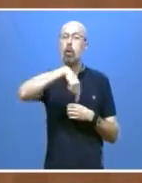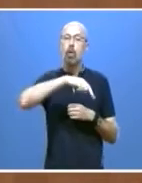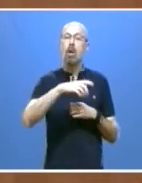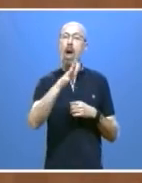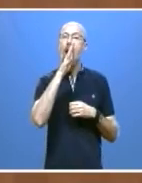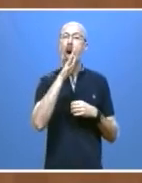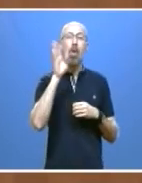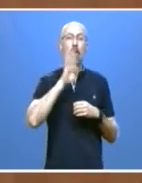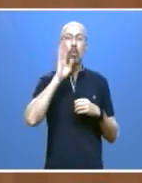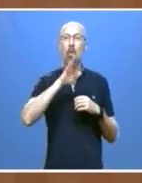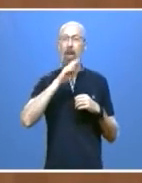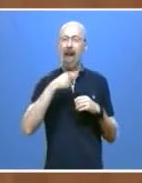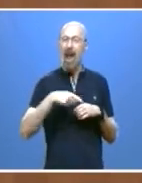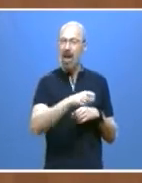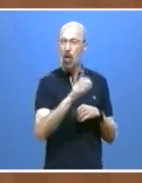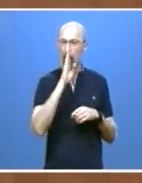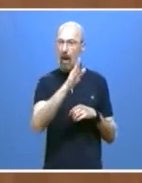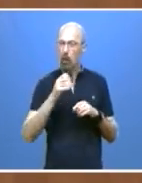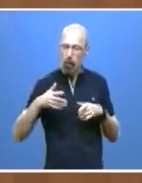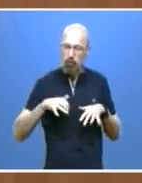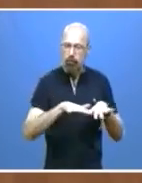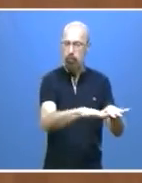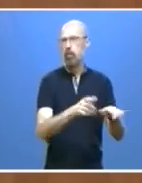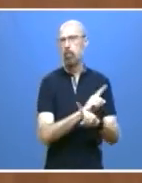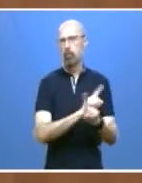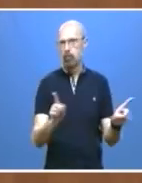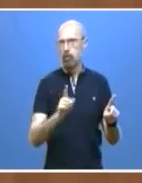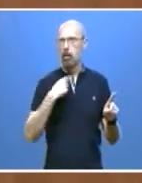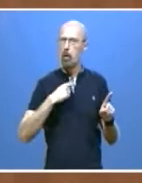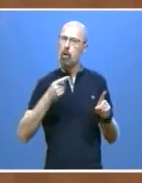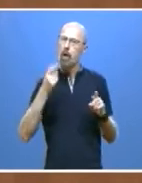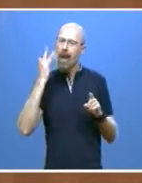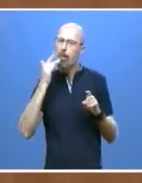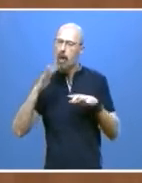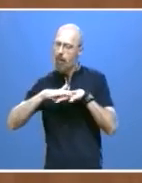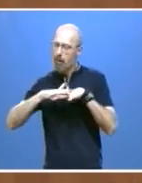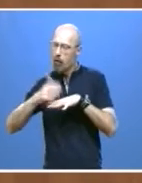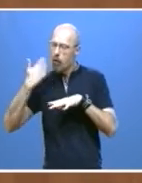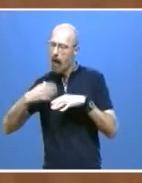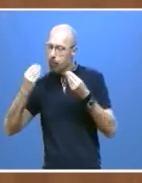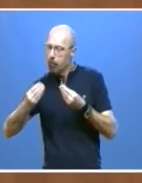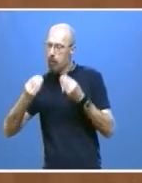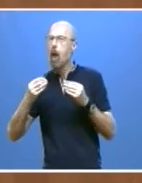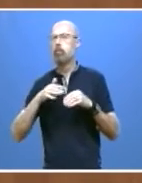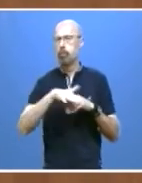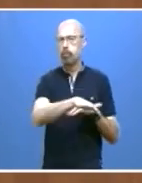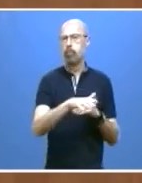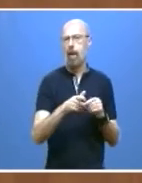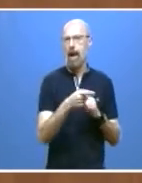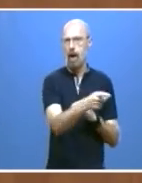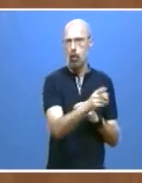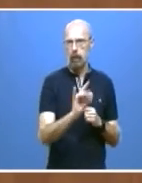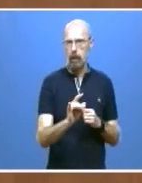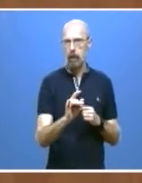nuestros magníficos ríos. Con la ayuda de las diputaciones y de los ayuntamientos vamos a poner en juego 125